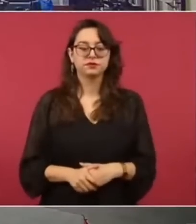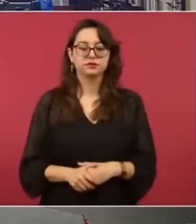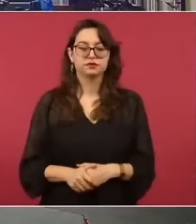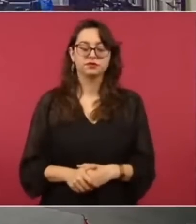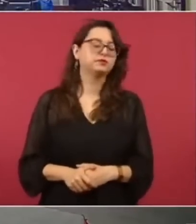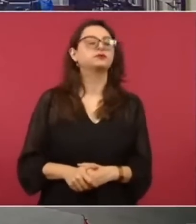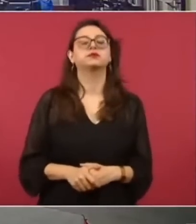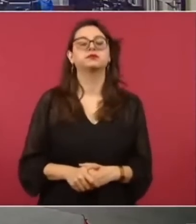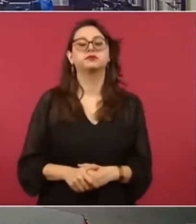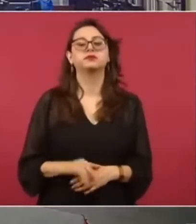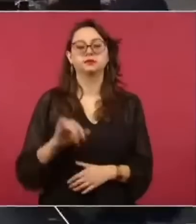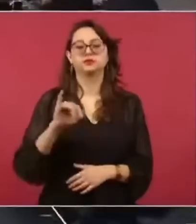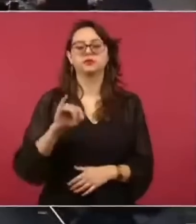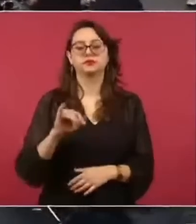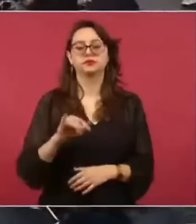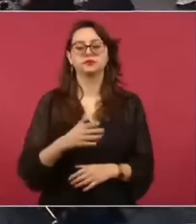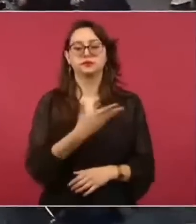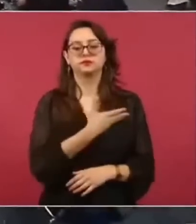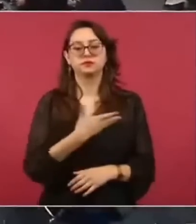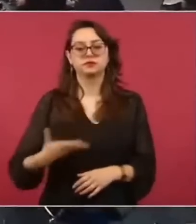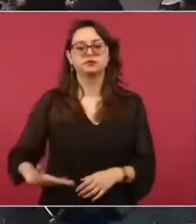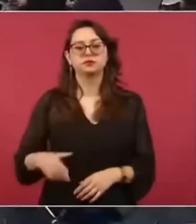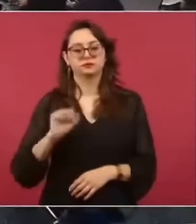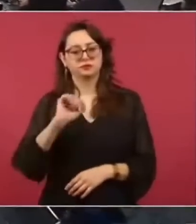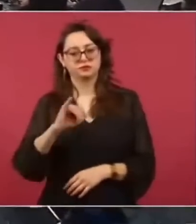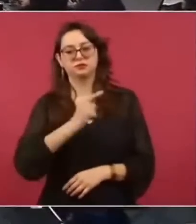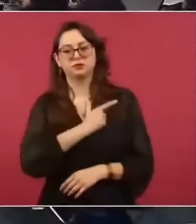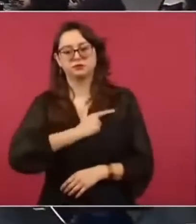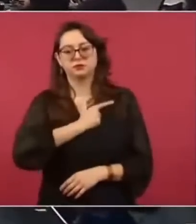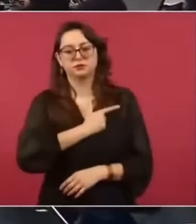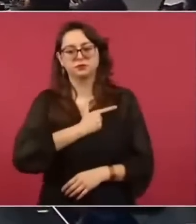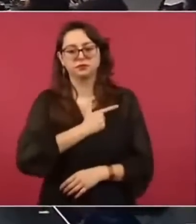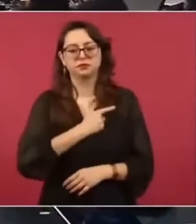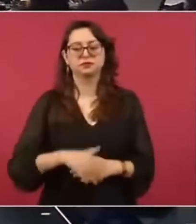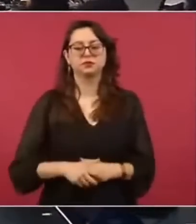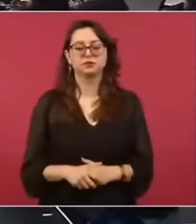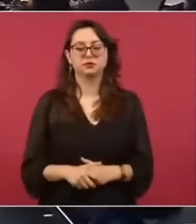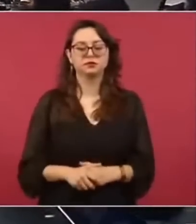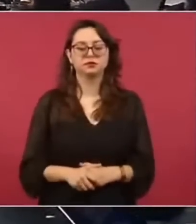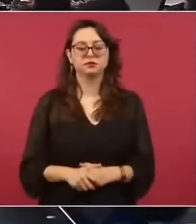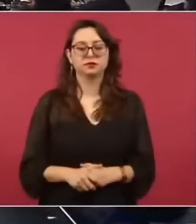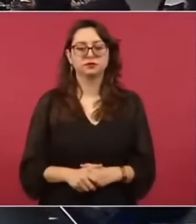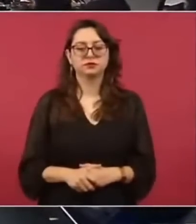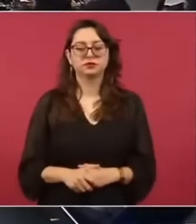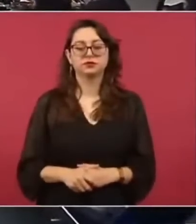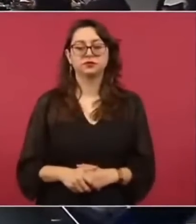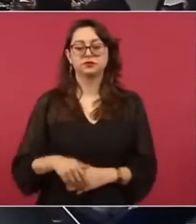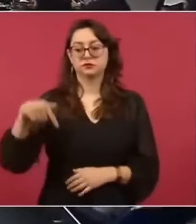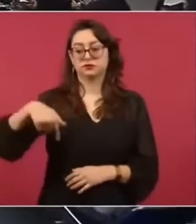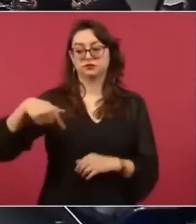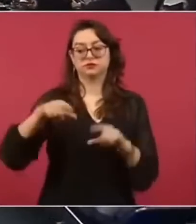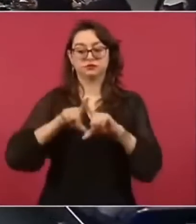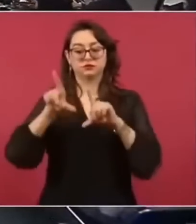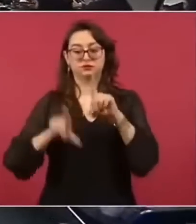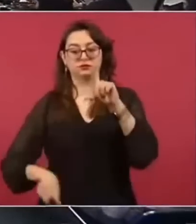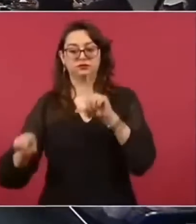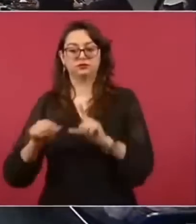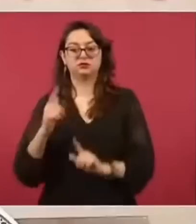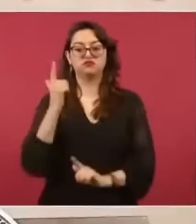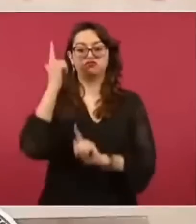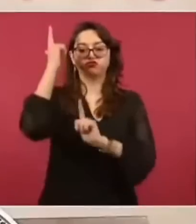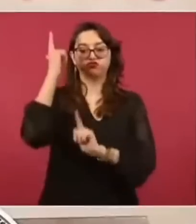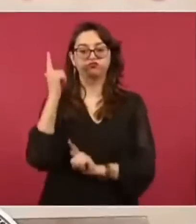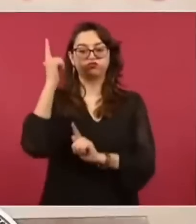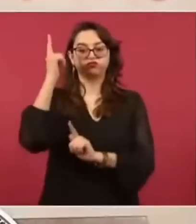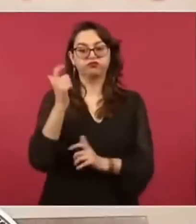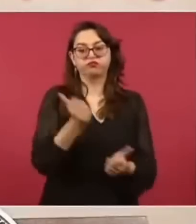Sí, señor presidente, muy brevemente, con todo gusto. La disponibilidad de armas en México, que está íntimamente vinculada